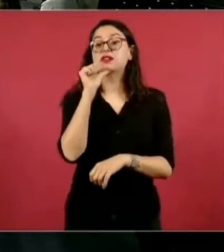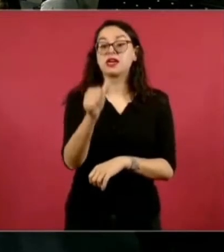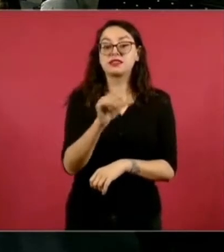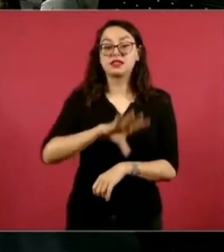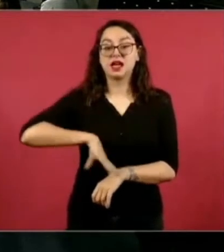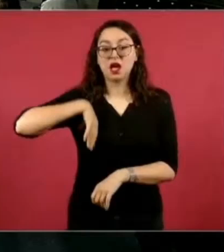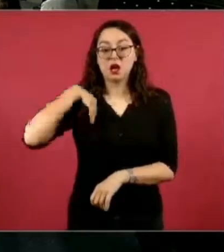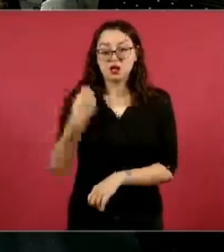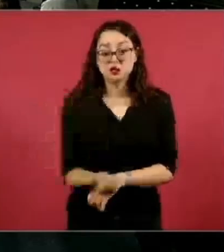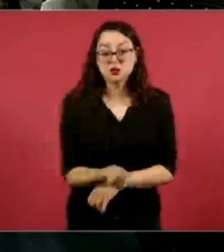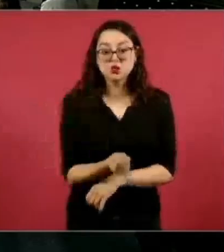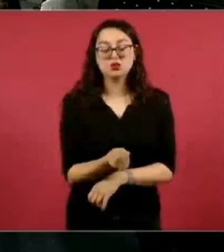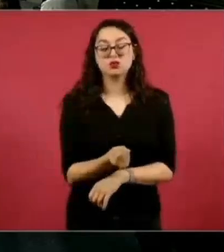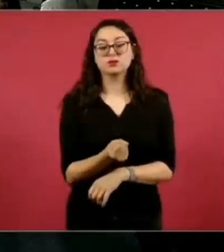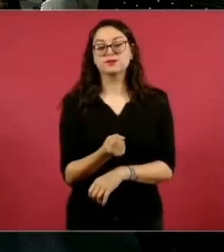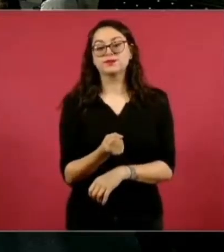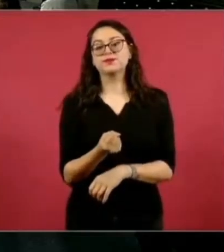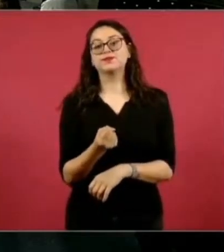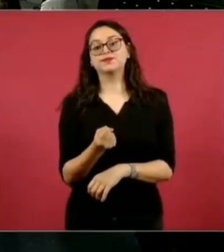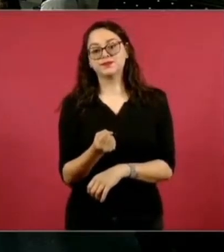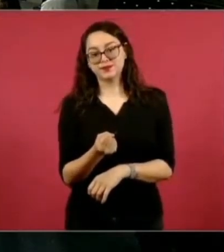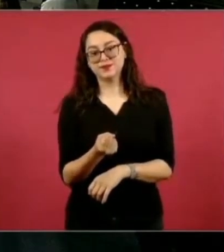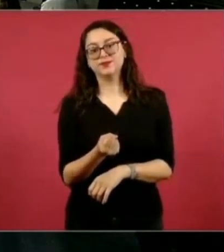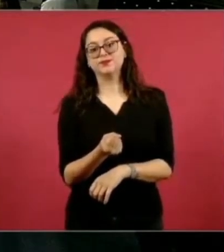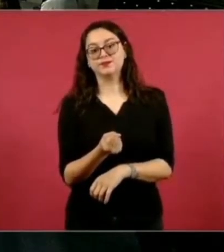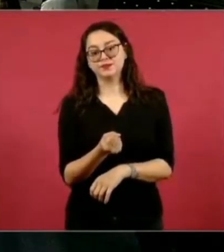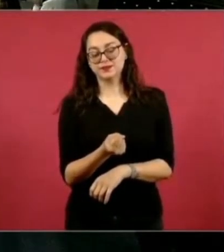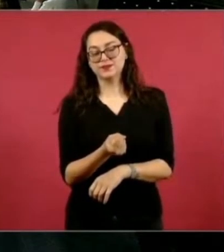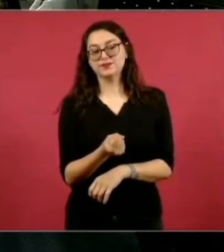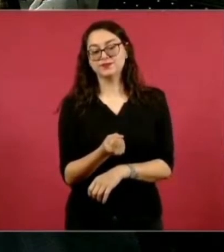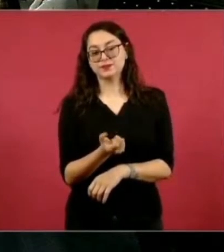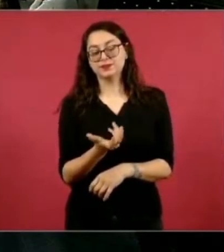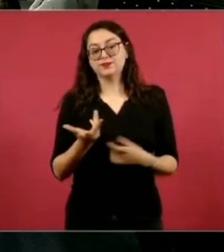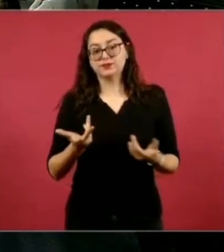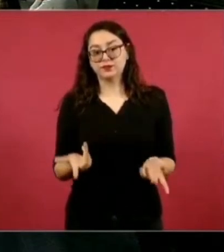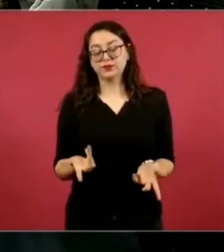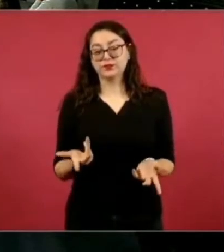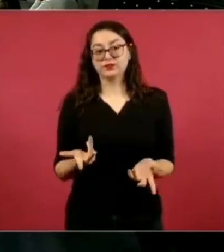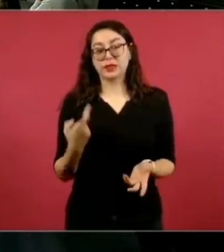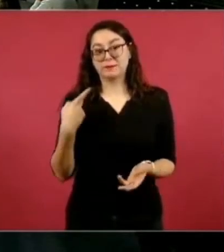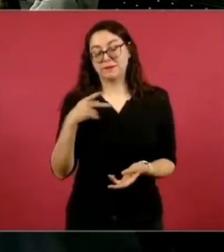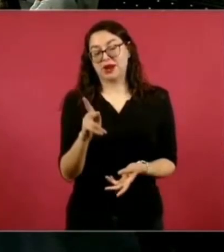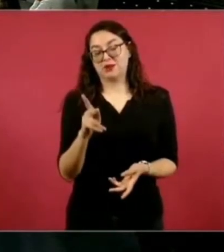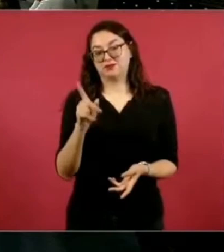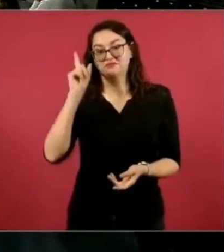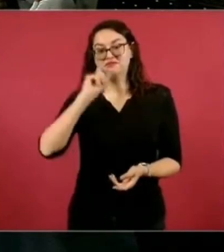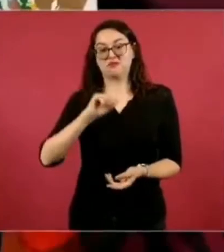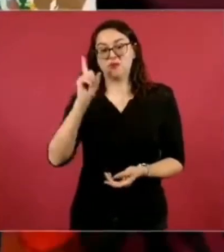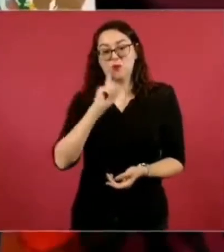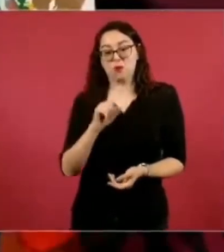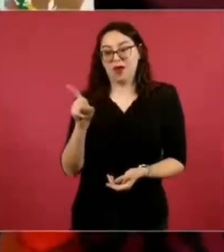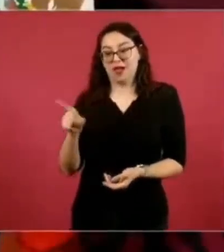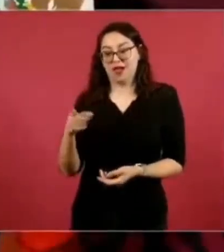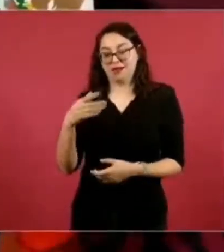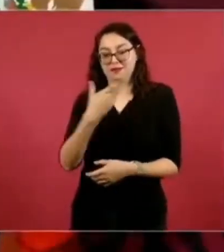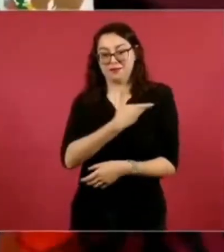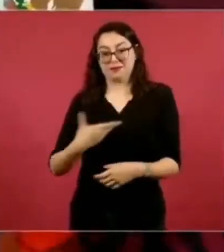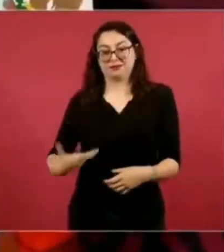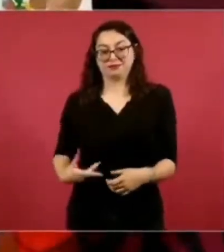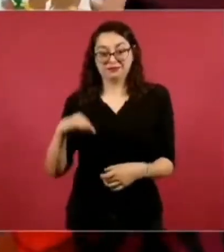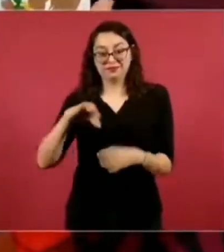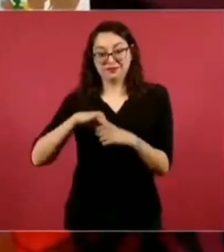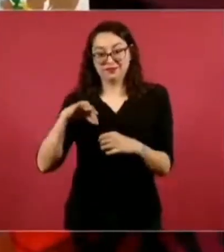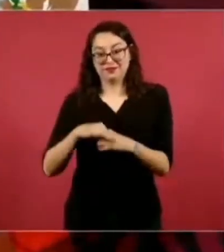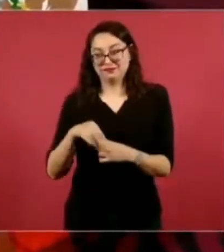la presidenta selecta conoce muy